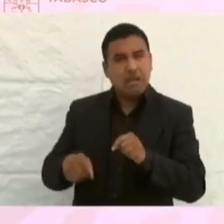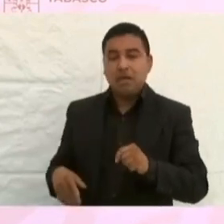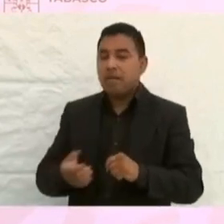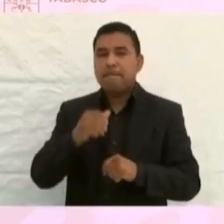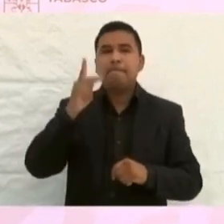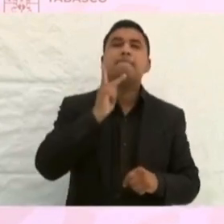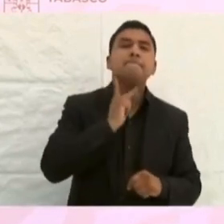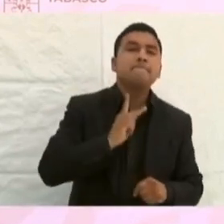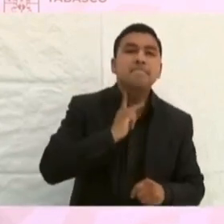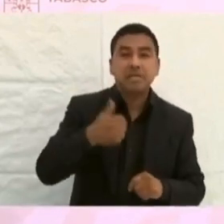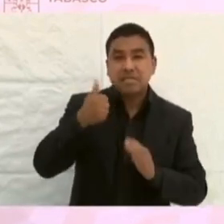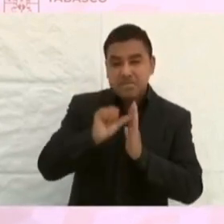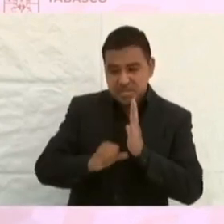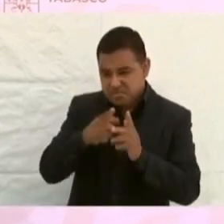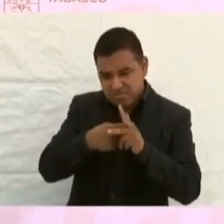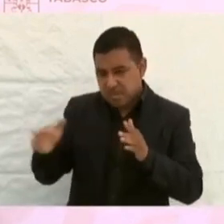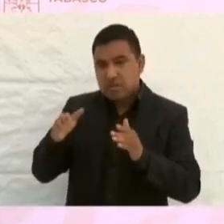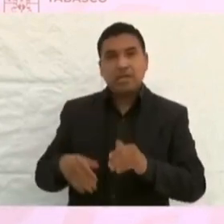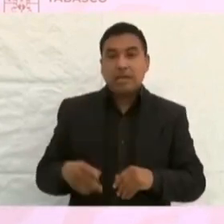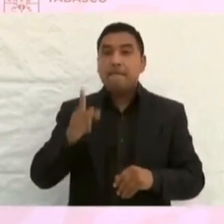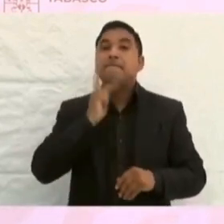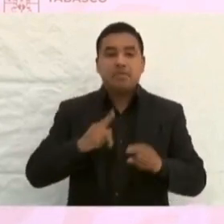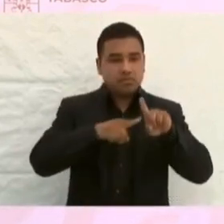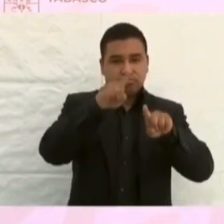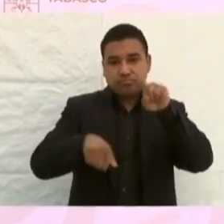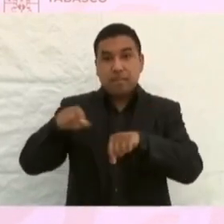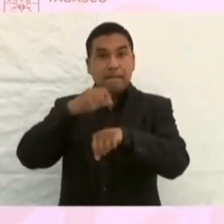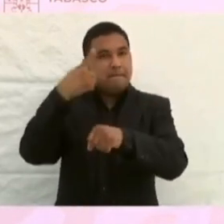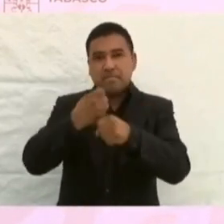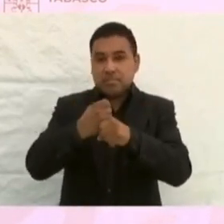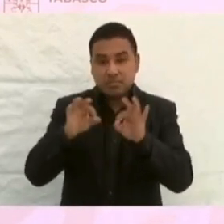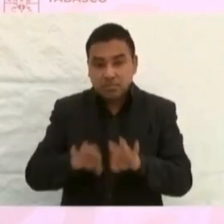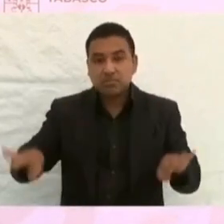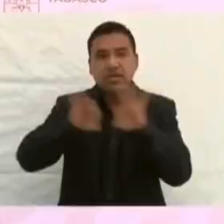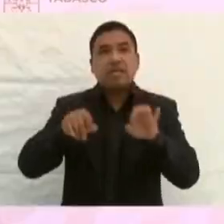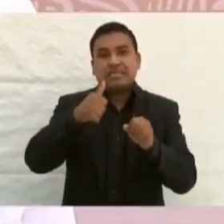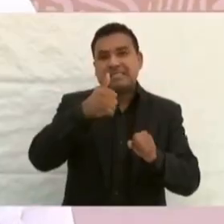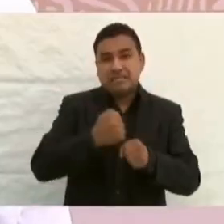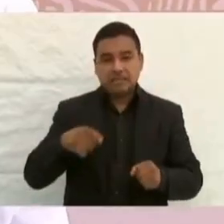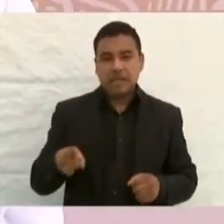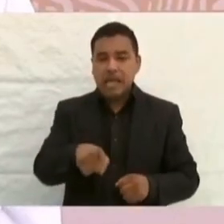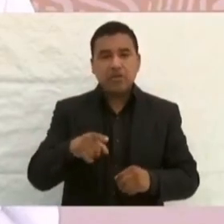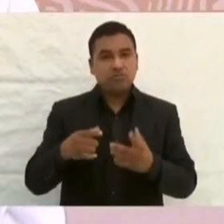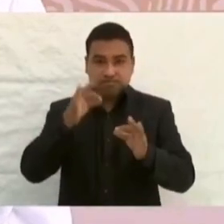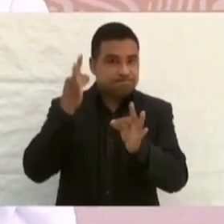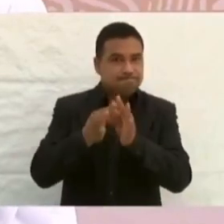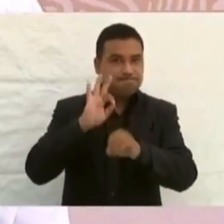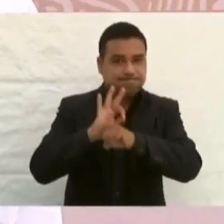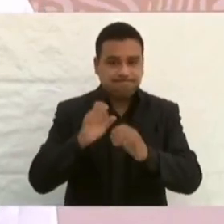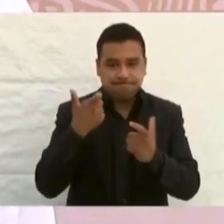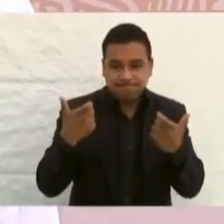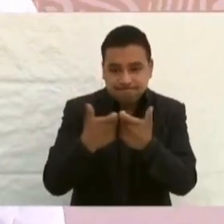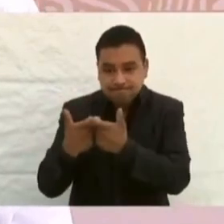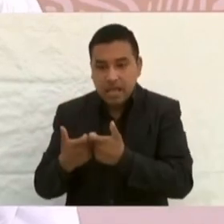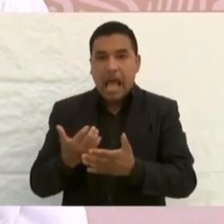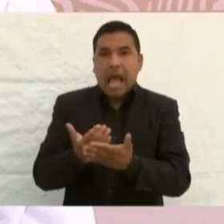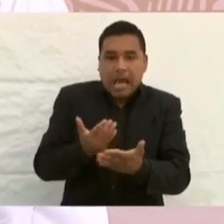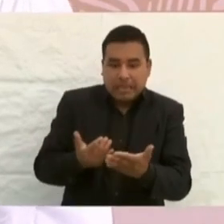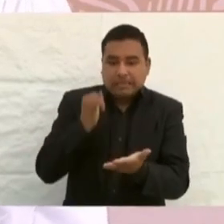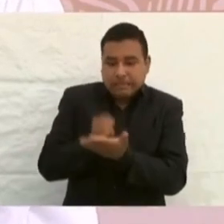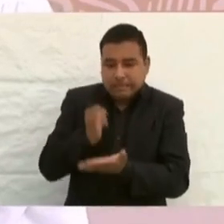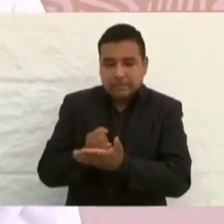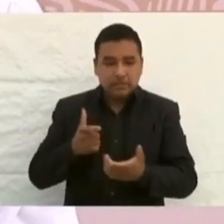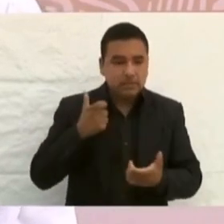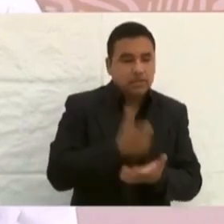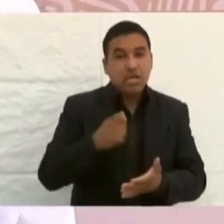Pemex se ubicó en tercer lugar entre las empresas petroleras del mundo en la medición de sus resultados financieros antes del pago de impuestos,